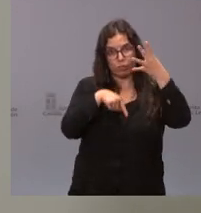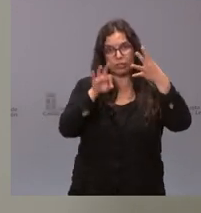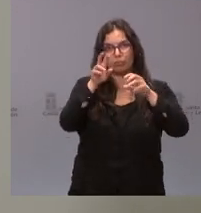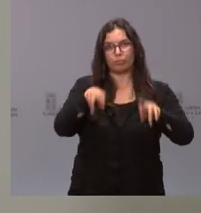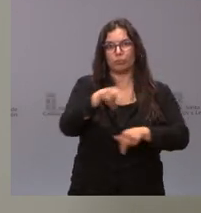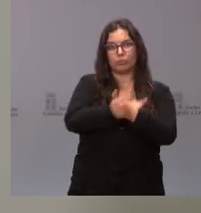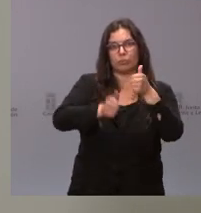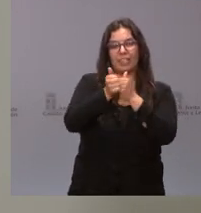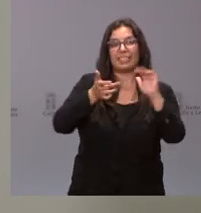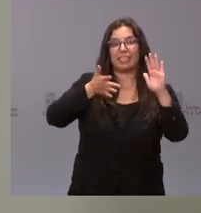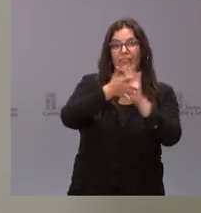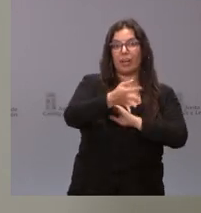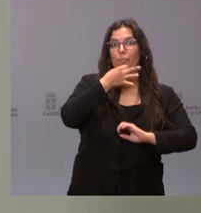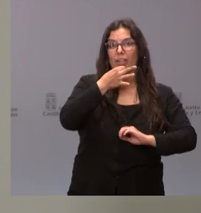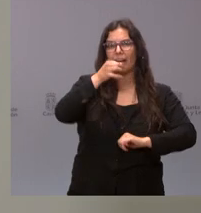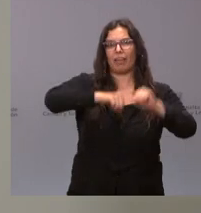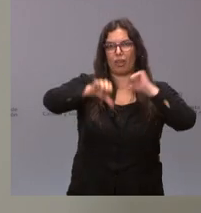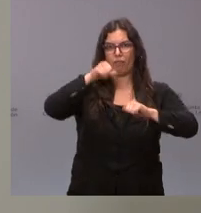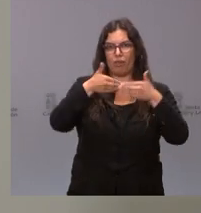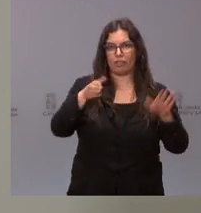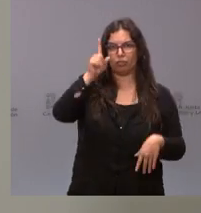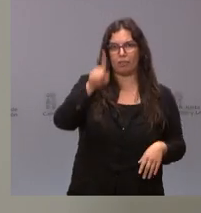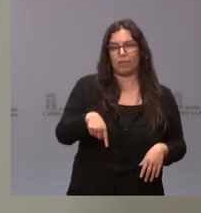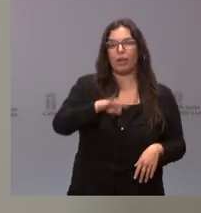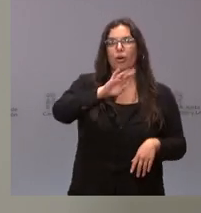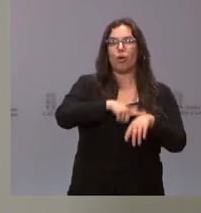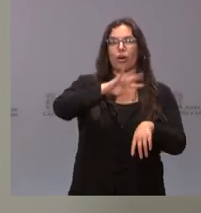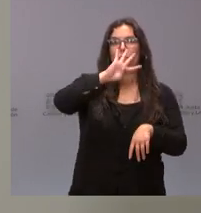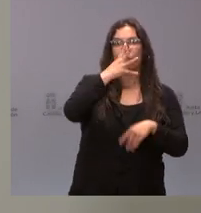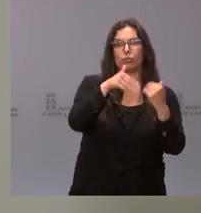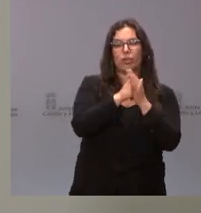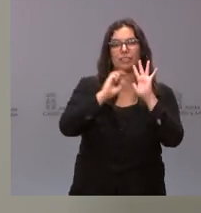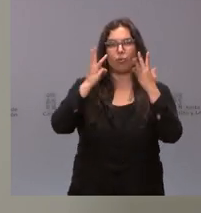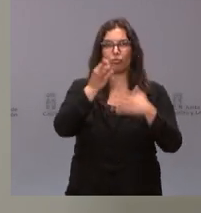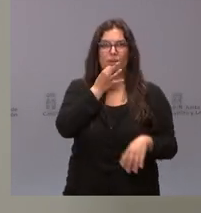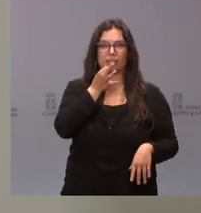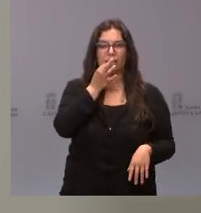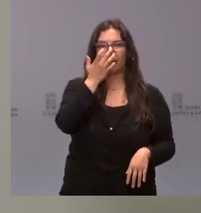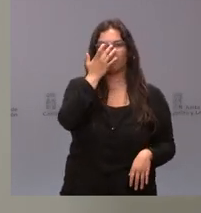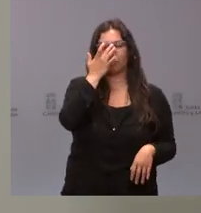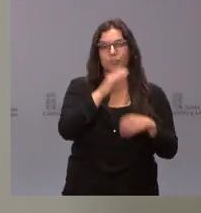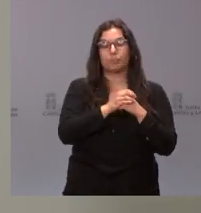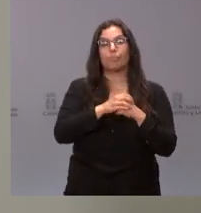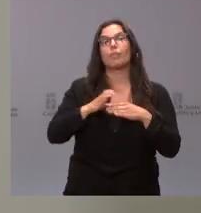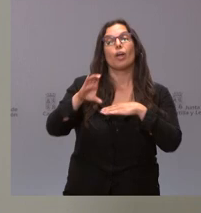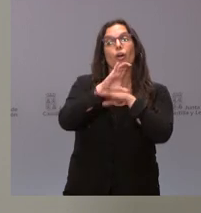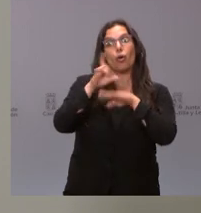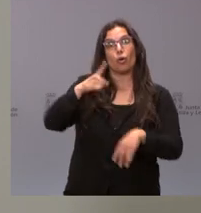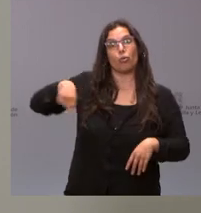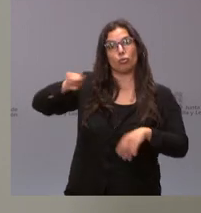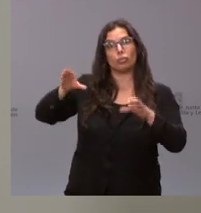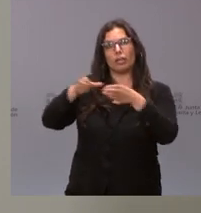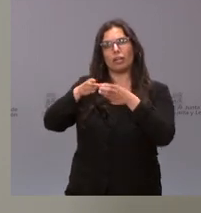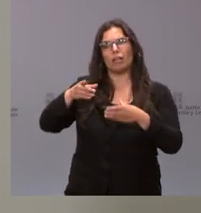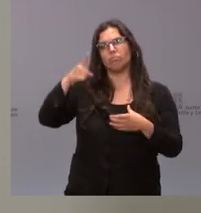de los quirófanos en horario de tarde, en este caso de 4 a 8 de la tarde. La consejería es consciente del